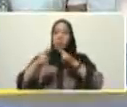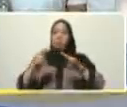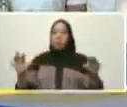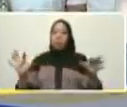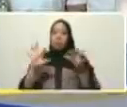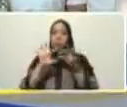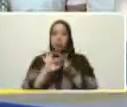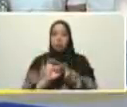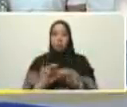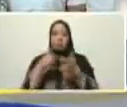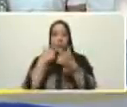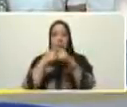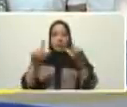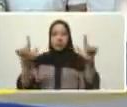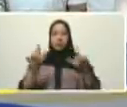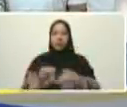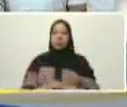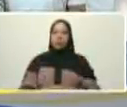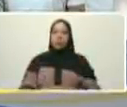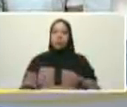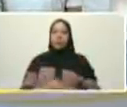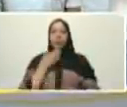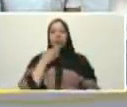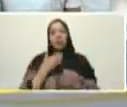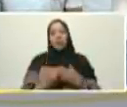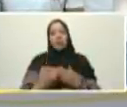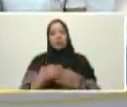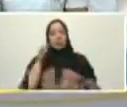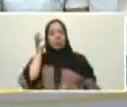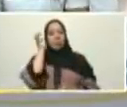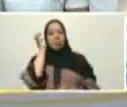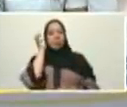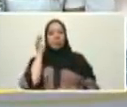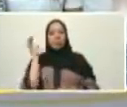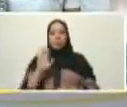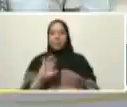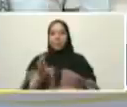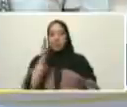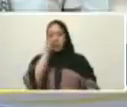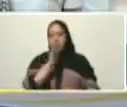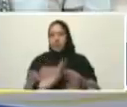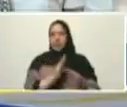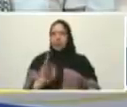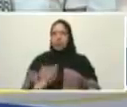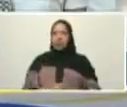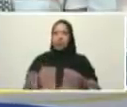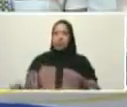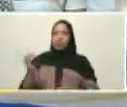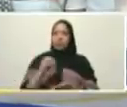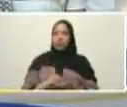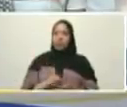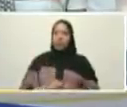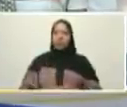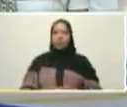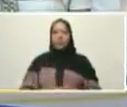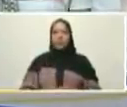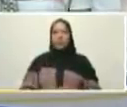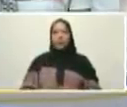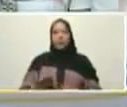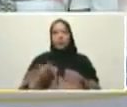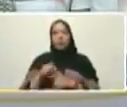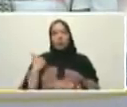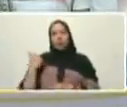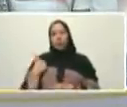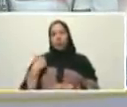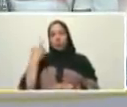y libre gracias Miguel que Dios te bendiga bueno volvamos Carmen Teresa que más nos tienes que